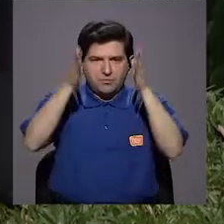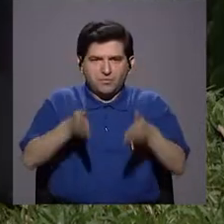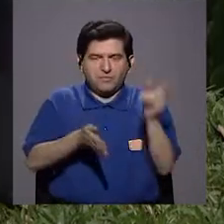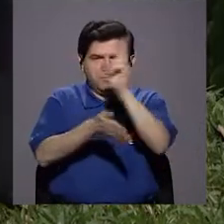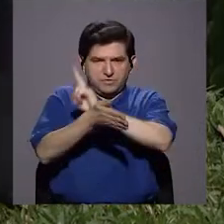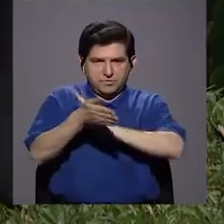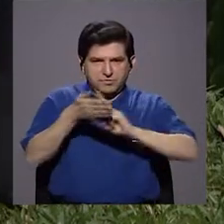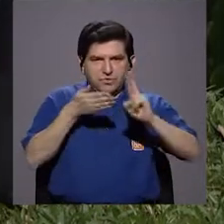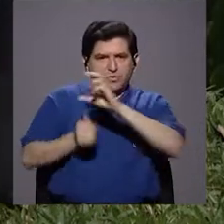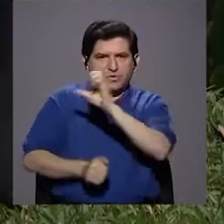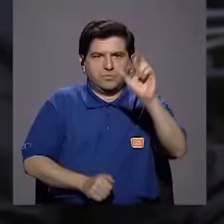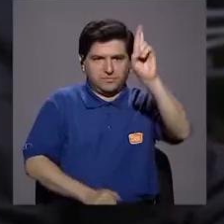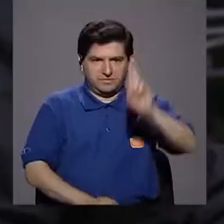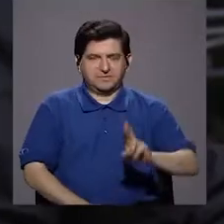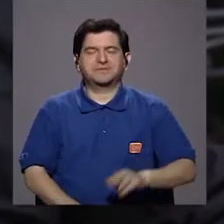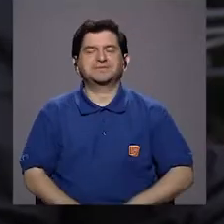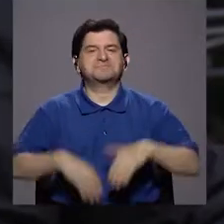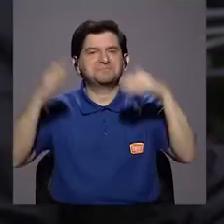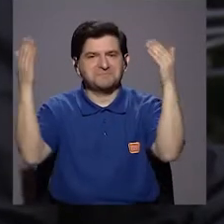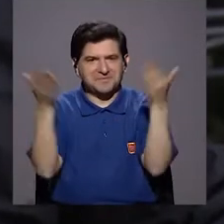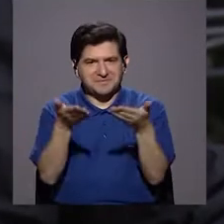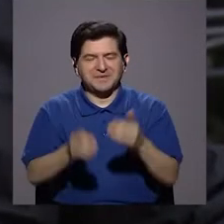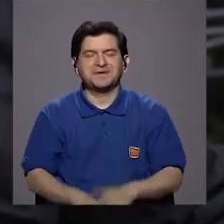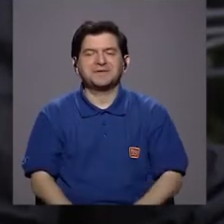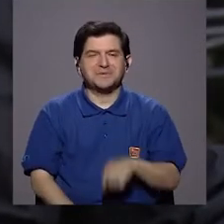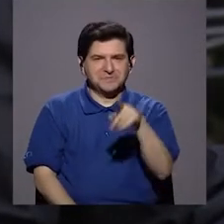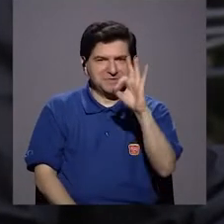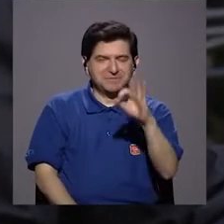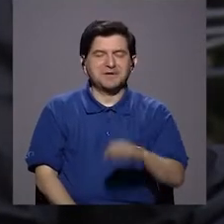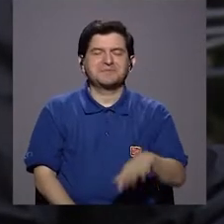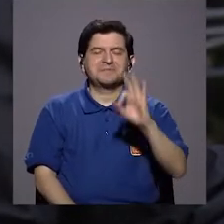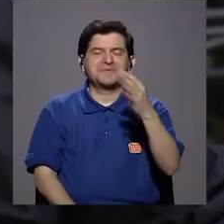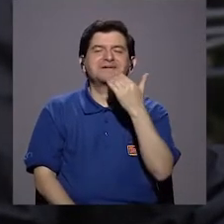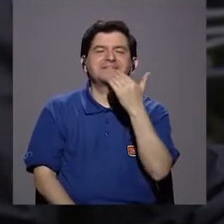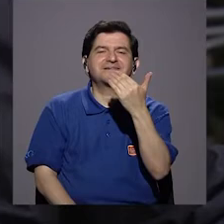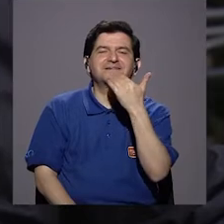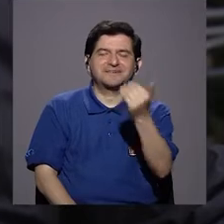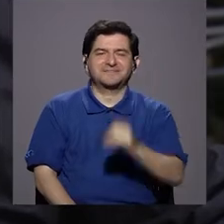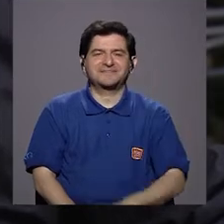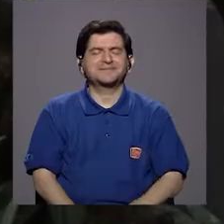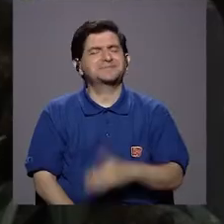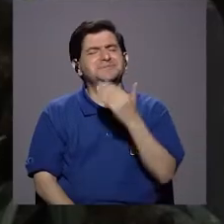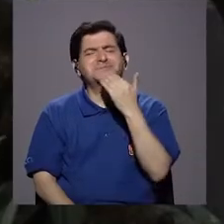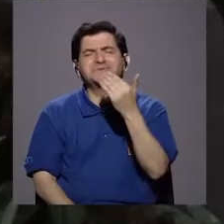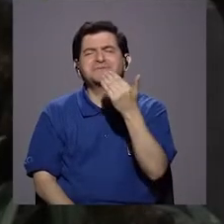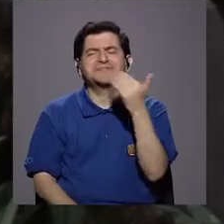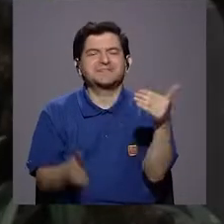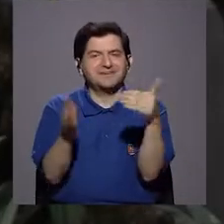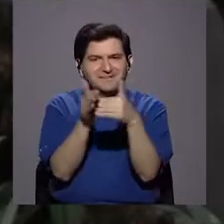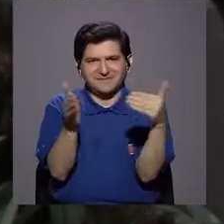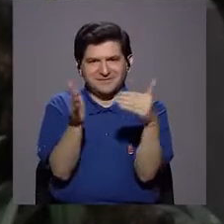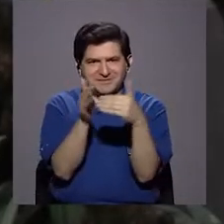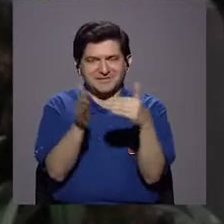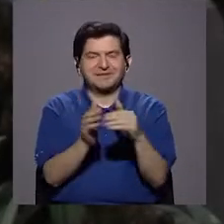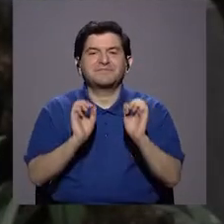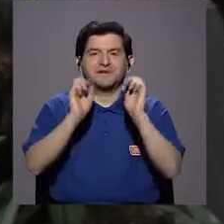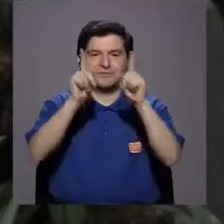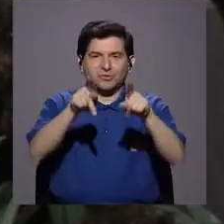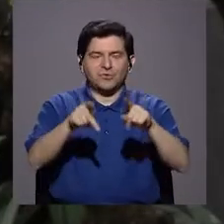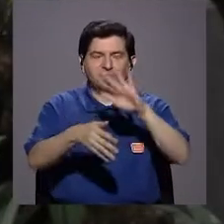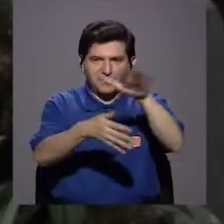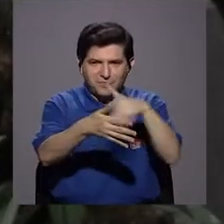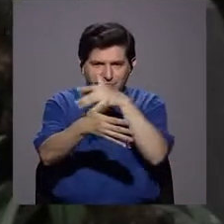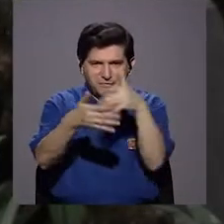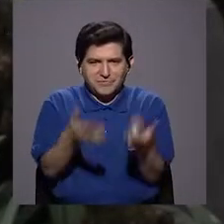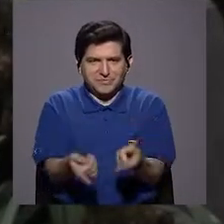nuestra Universidad de Costa Rica. Bienvenidas Fabiola, ¿cómo está? Muy bien, muchas gracias. Agradecerle una vez más este espacio en